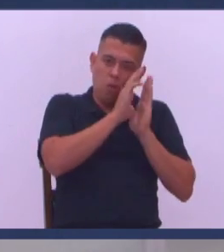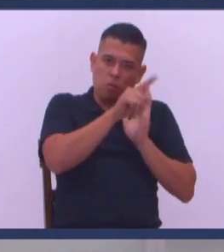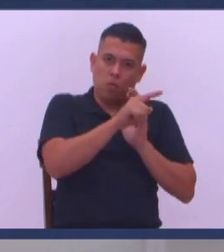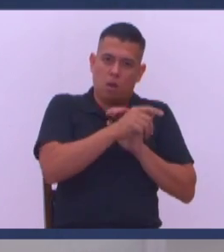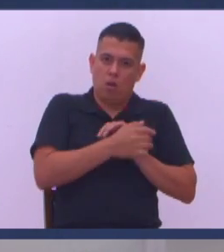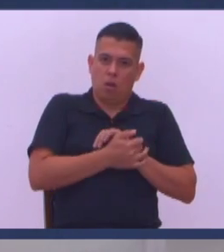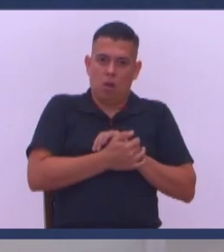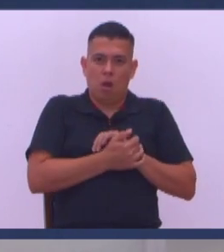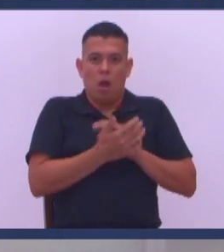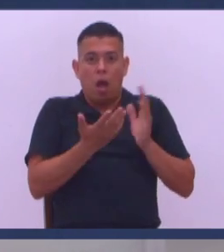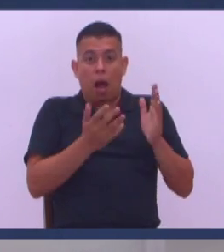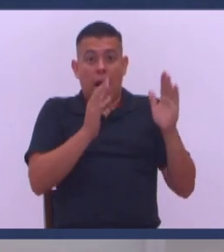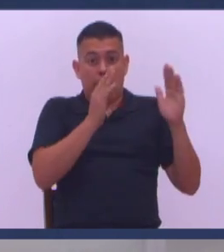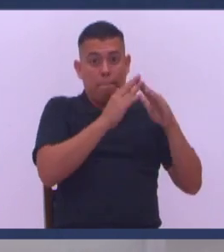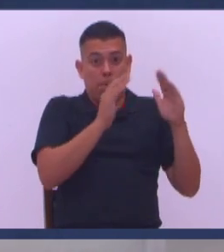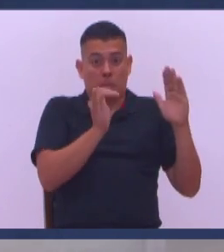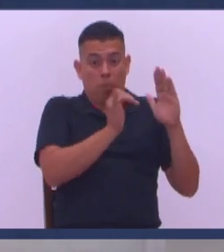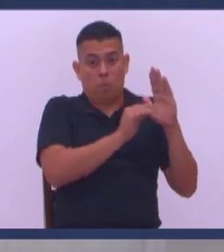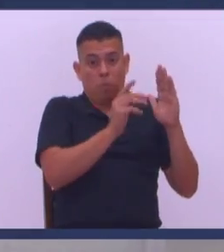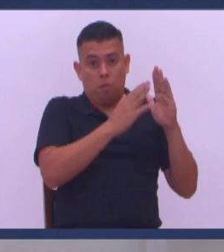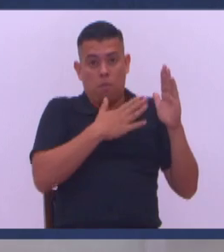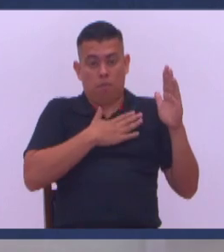Ay Si pero viven en mi casa